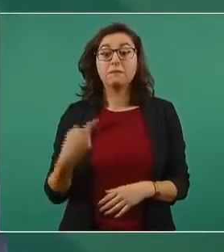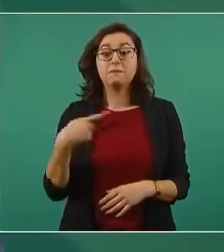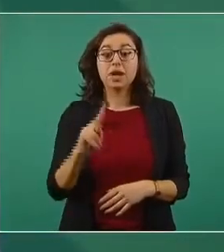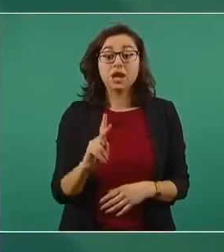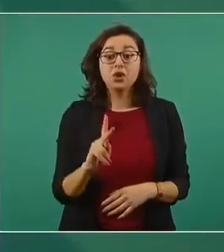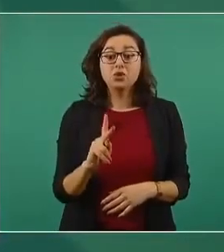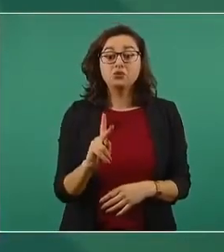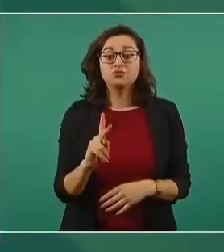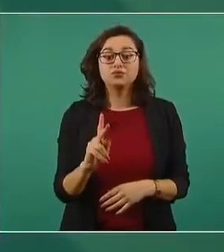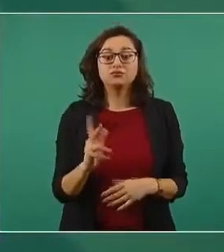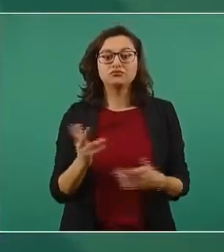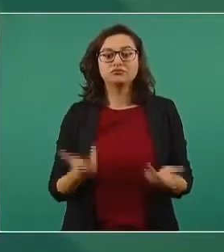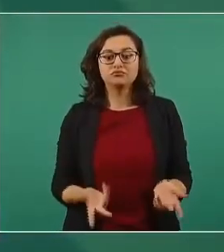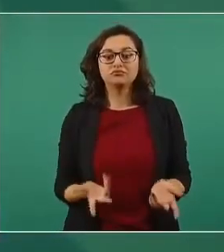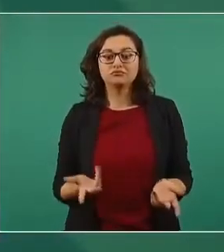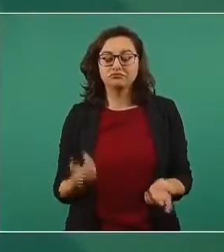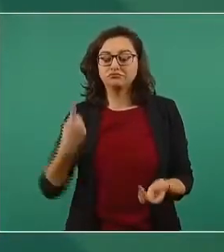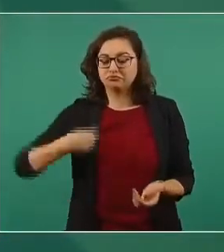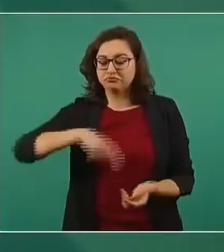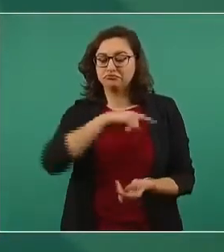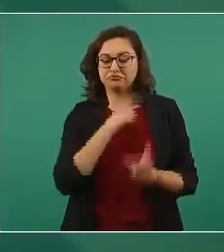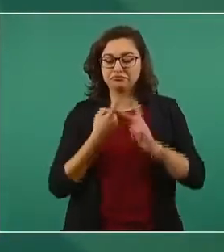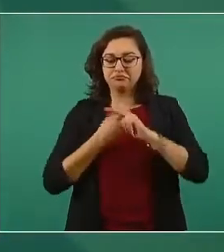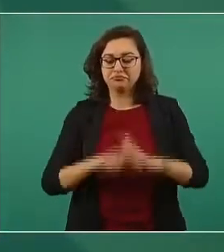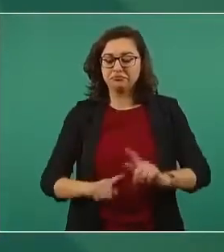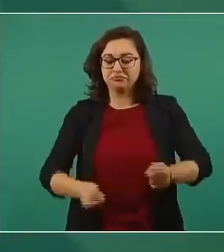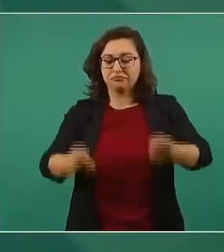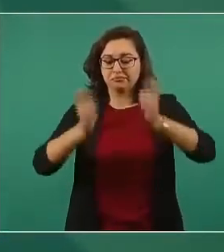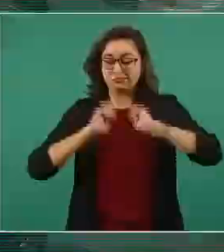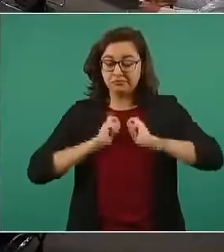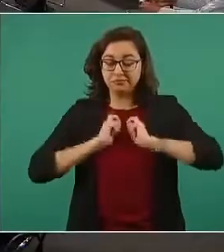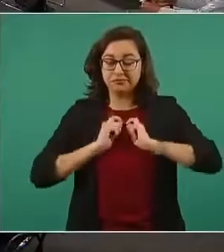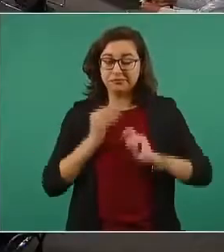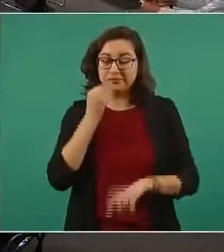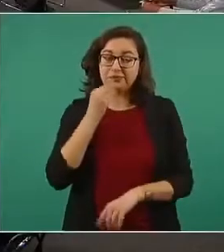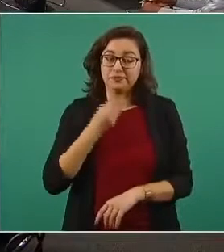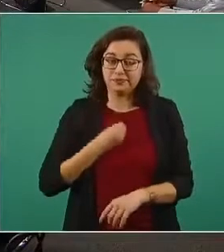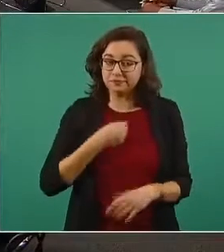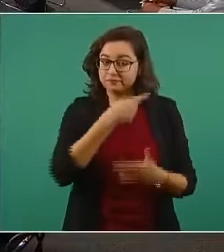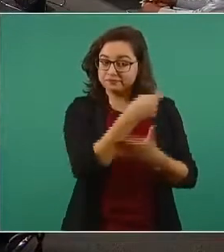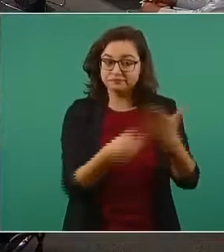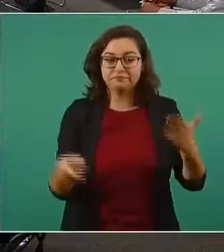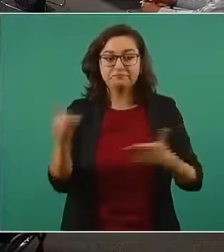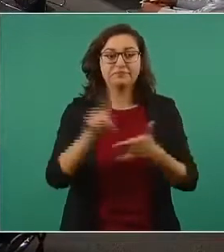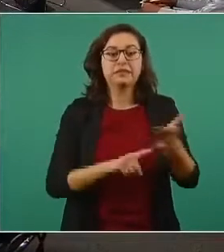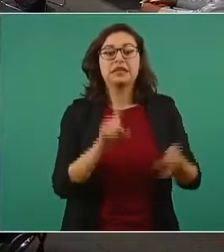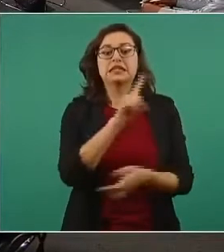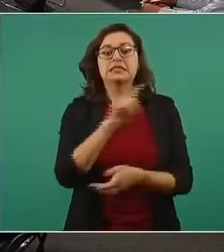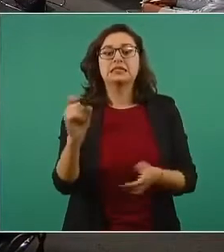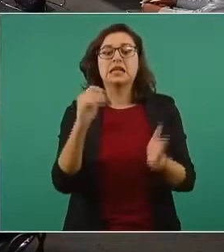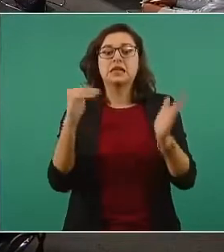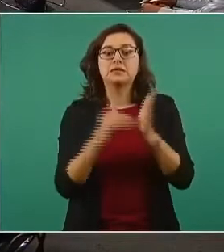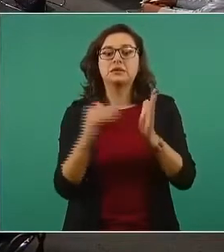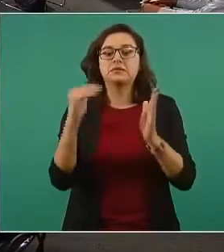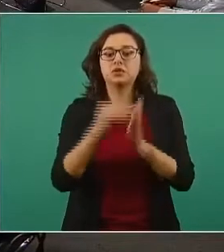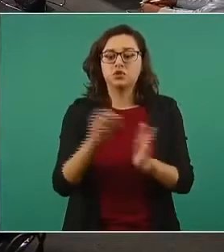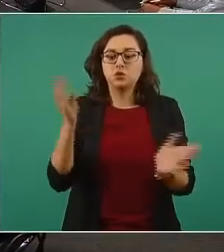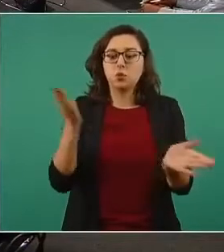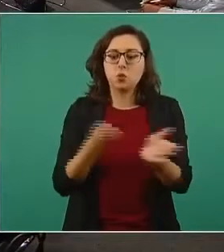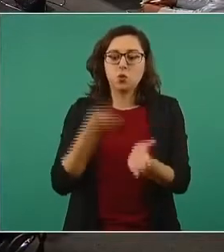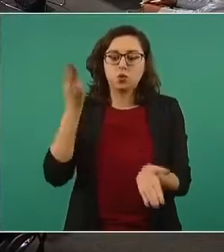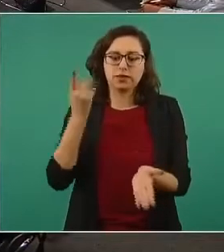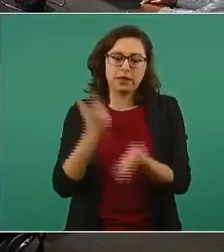como 100 mil millones cancelar, pero salvamos